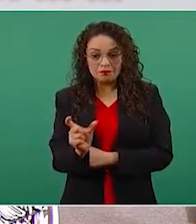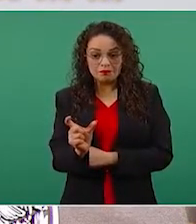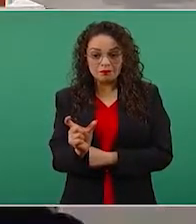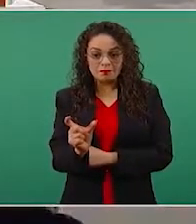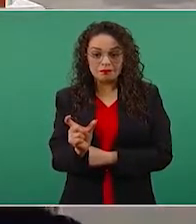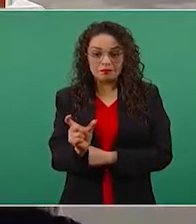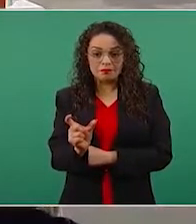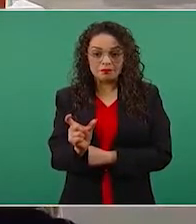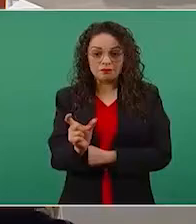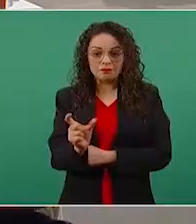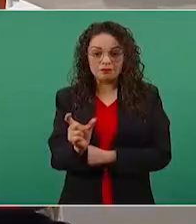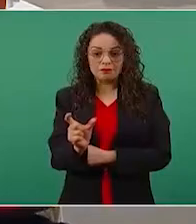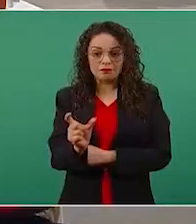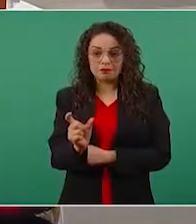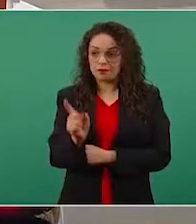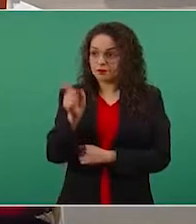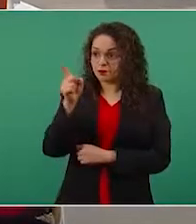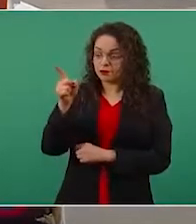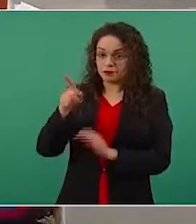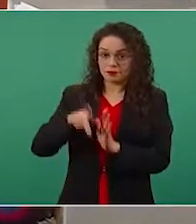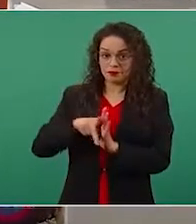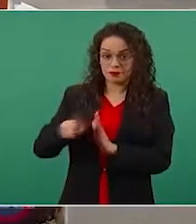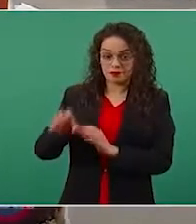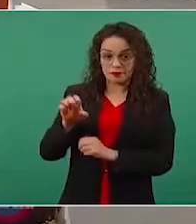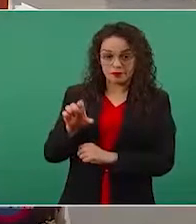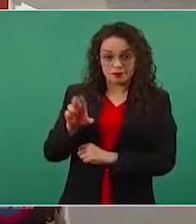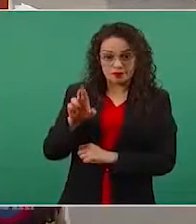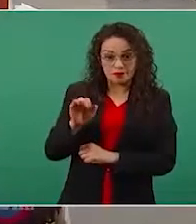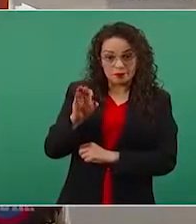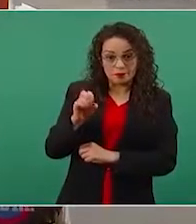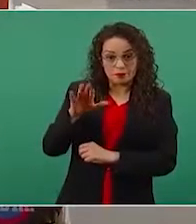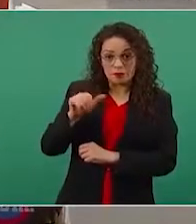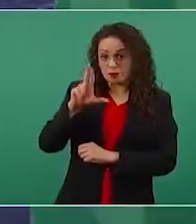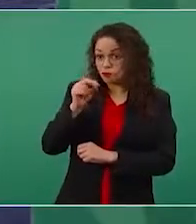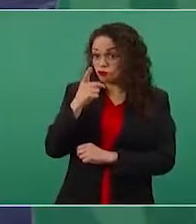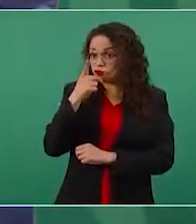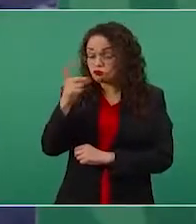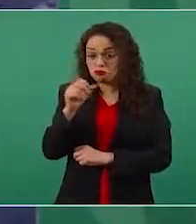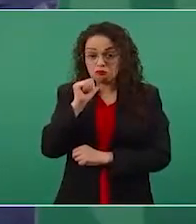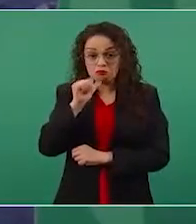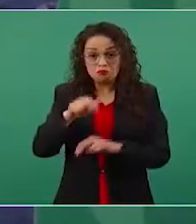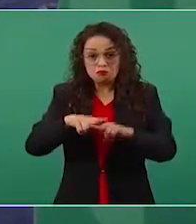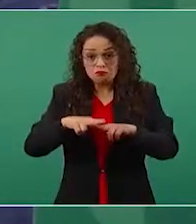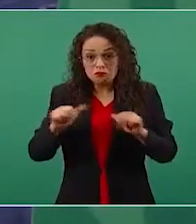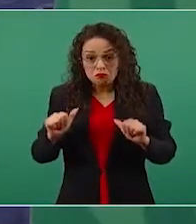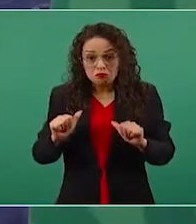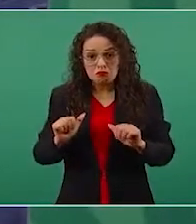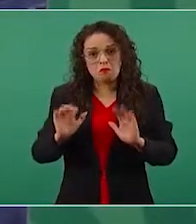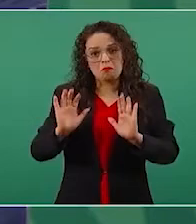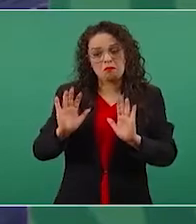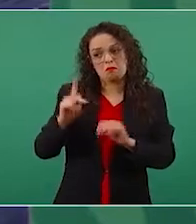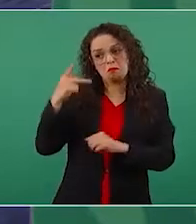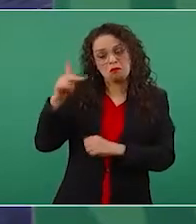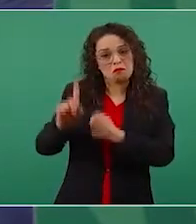Si el Reforma no dice nada, pues eso es otro asunto.